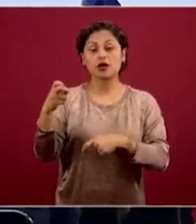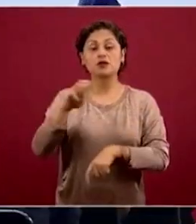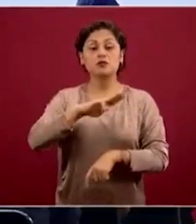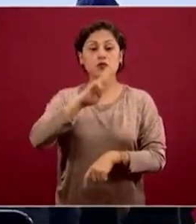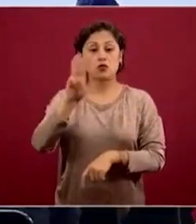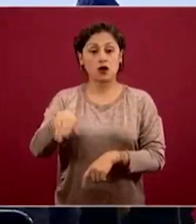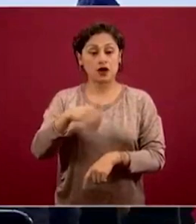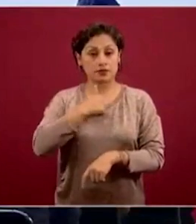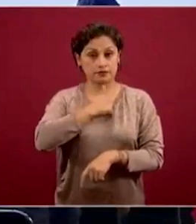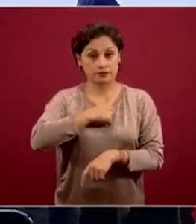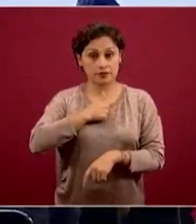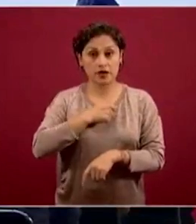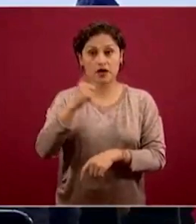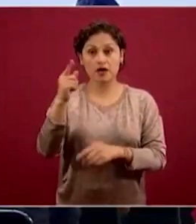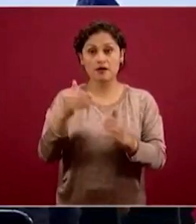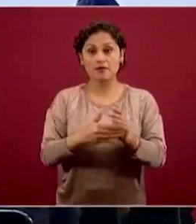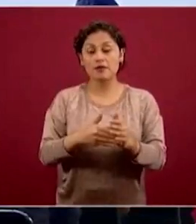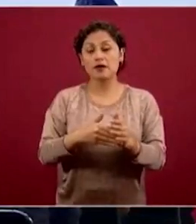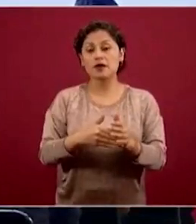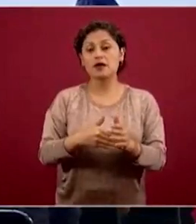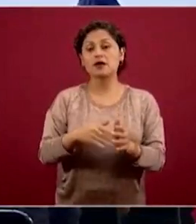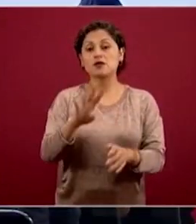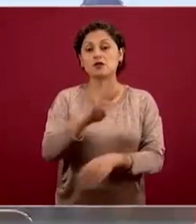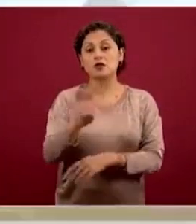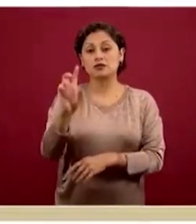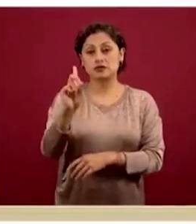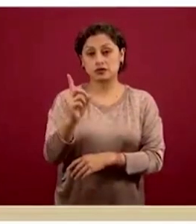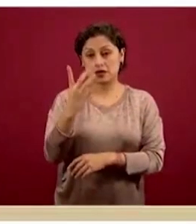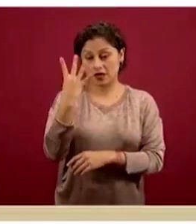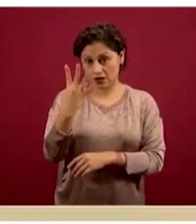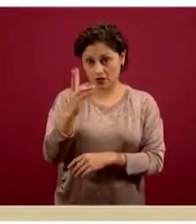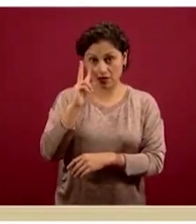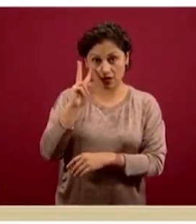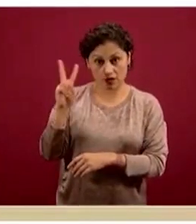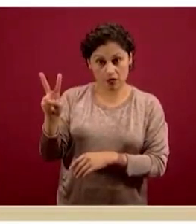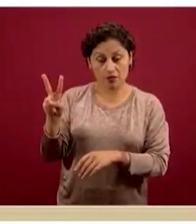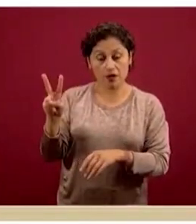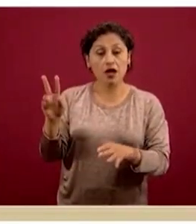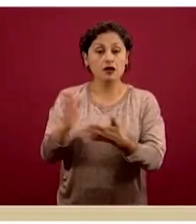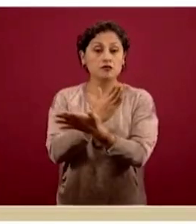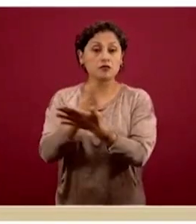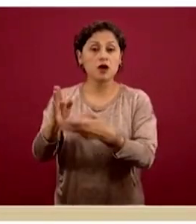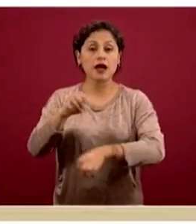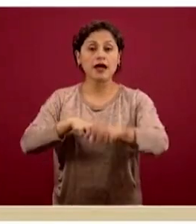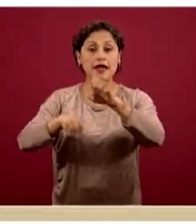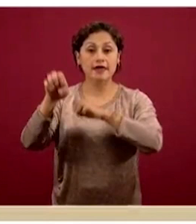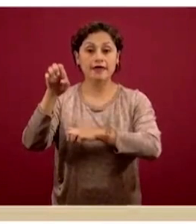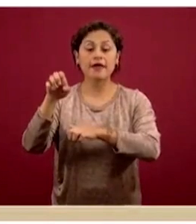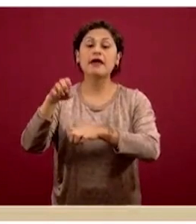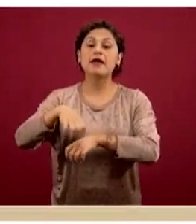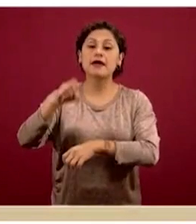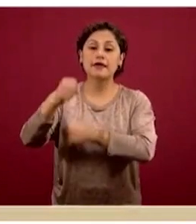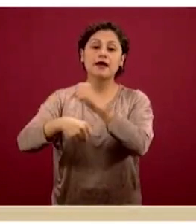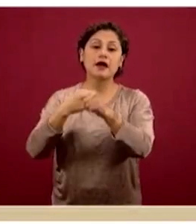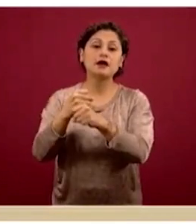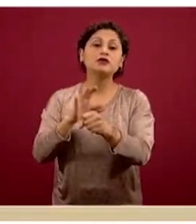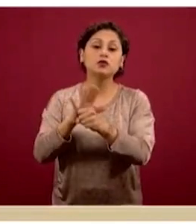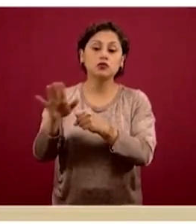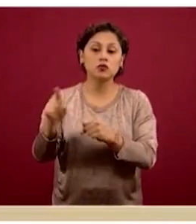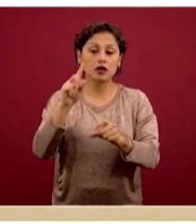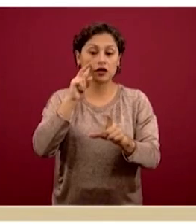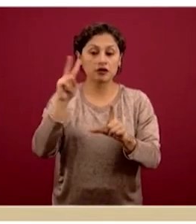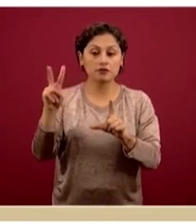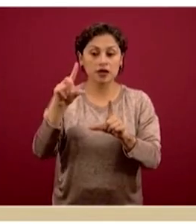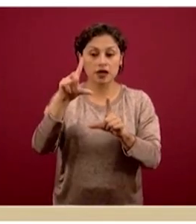perdido la vida, mil 434, vemos cómo esta carga se empieza a recargar un poco más